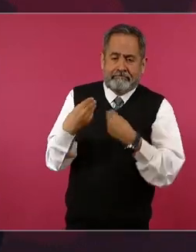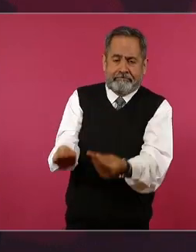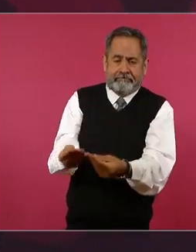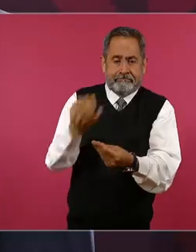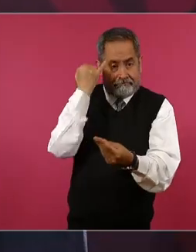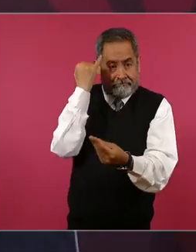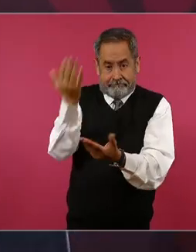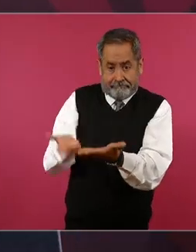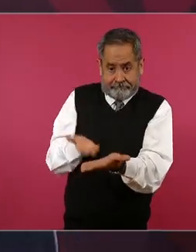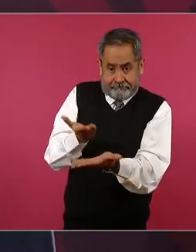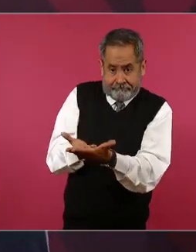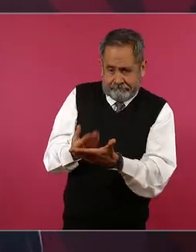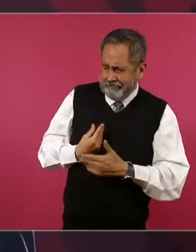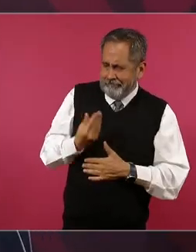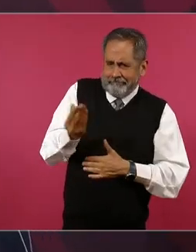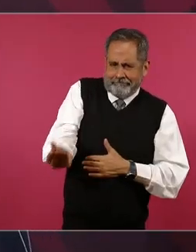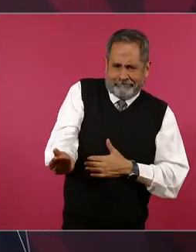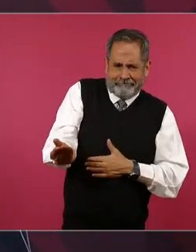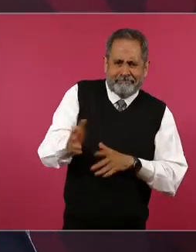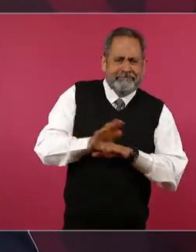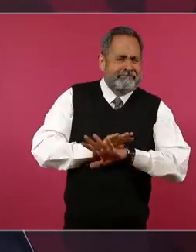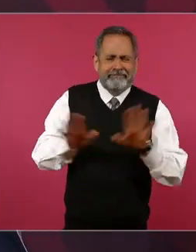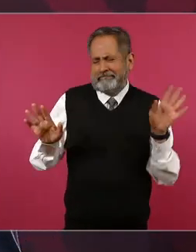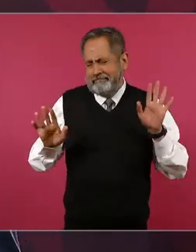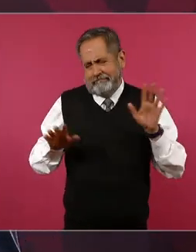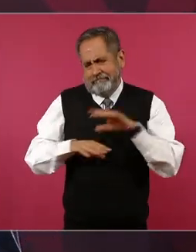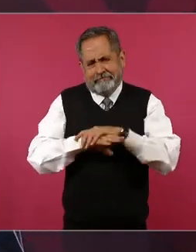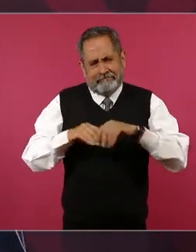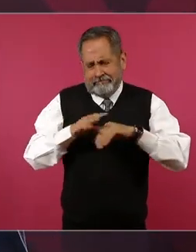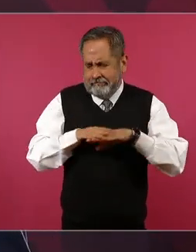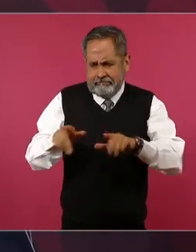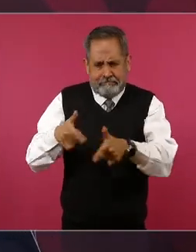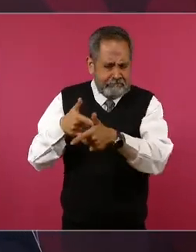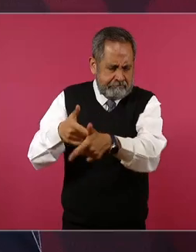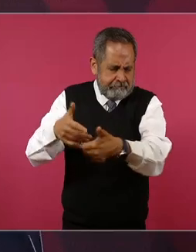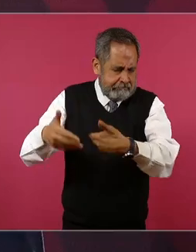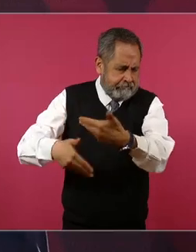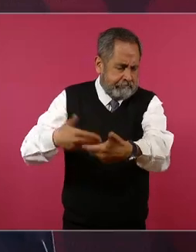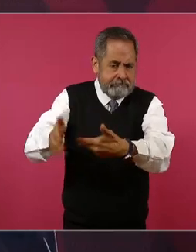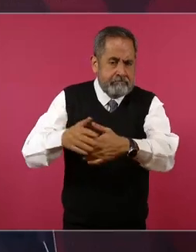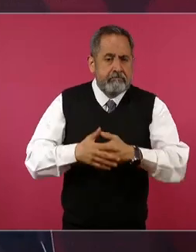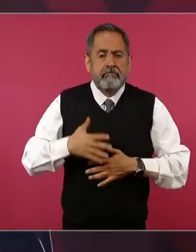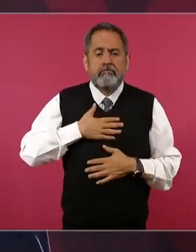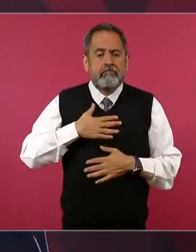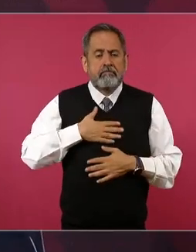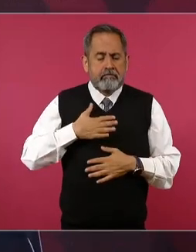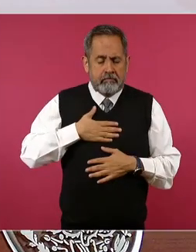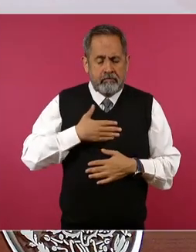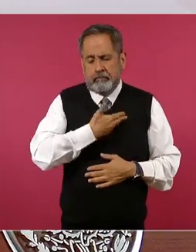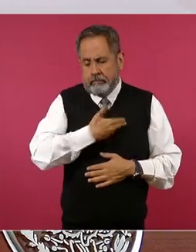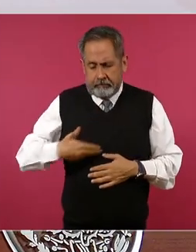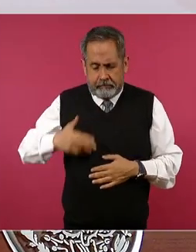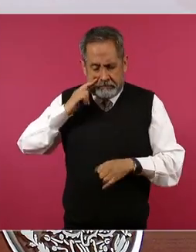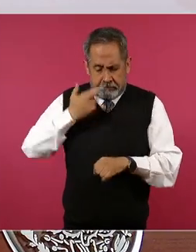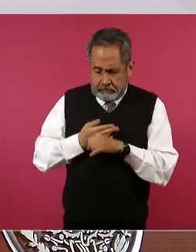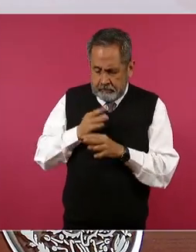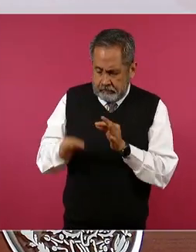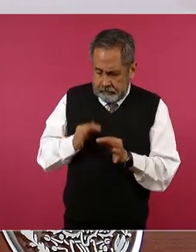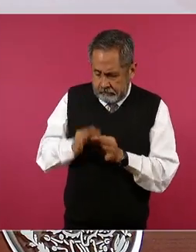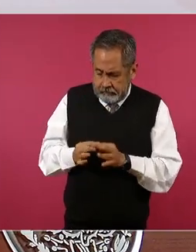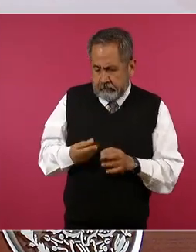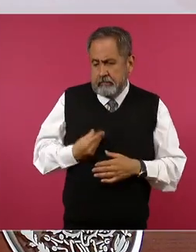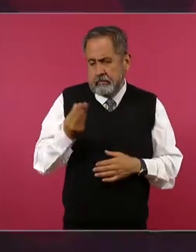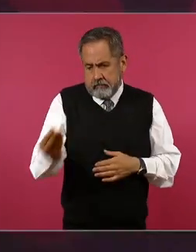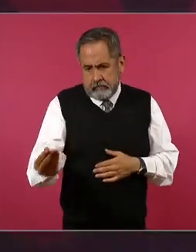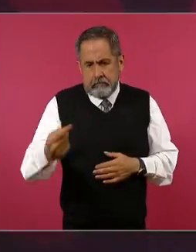iniciativa, ya de acuerdo a mis facultades. Y estoy convencido